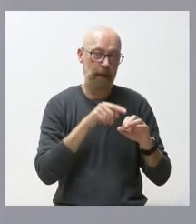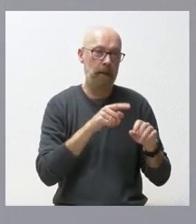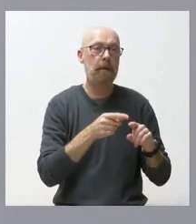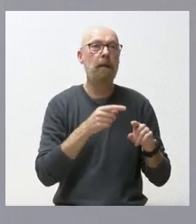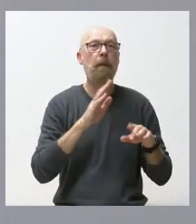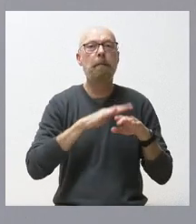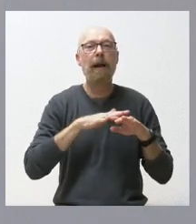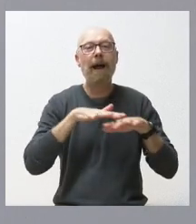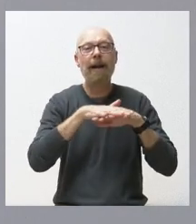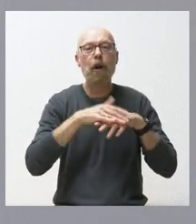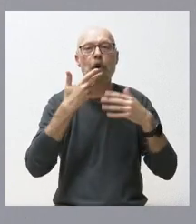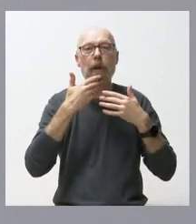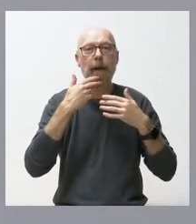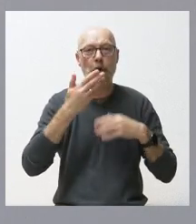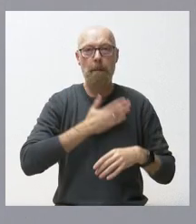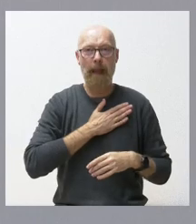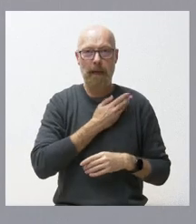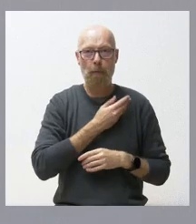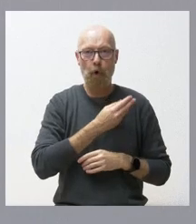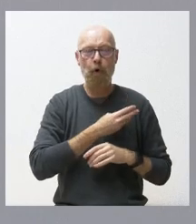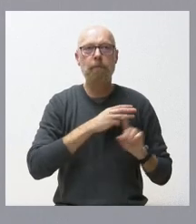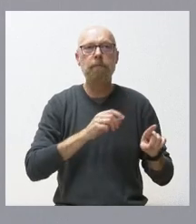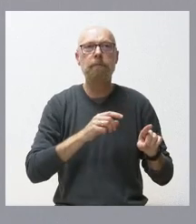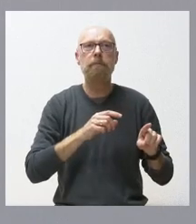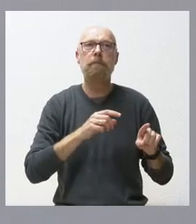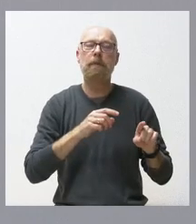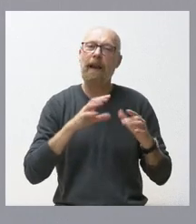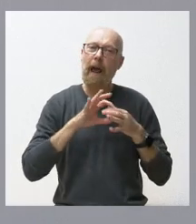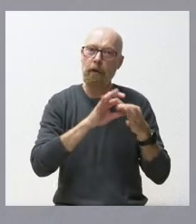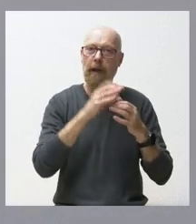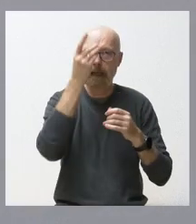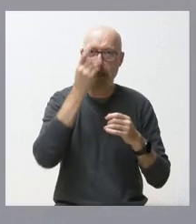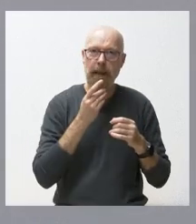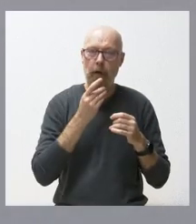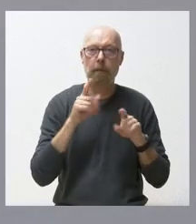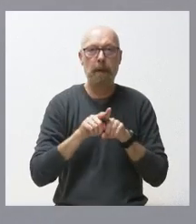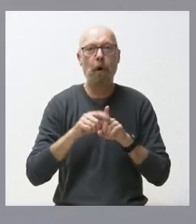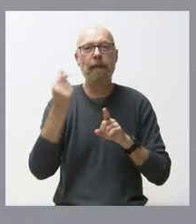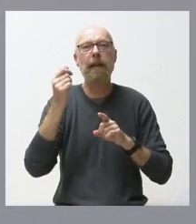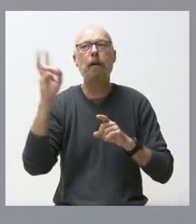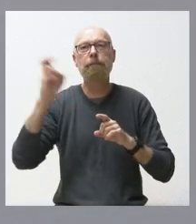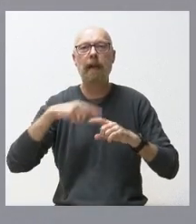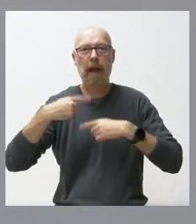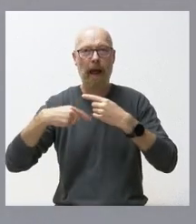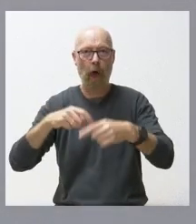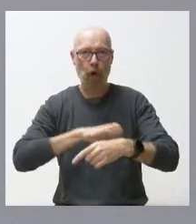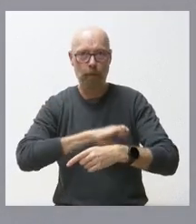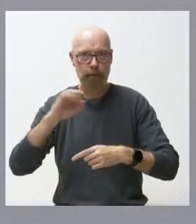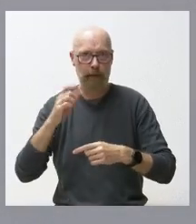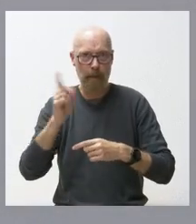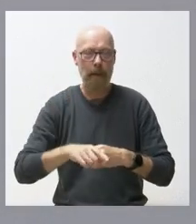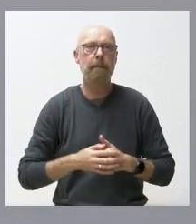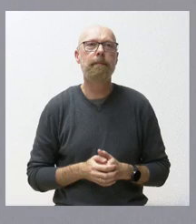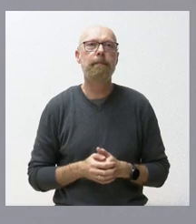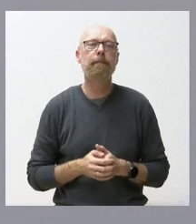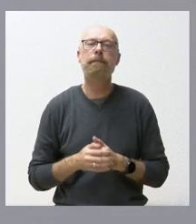Patrimonio, que tiene que ver con la digitalización y se financia también con estos fondos europeos de la nueva generación. Tienen ustedes también toda la documentación. 60.000